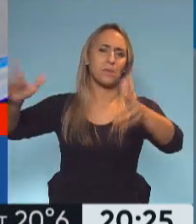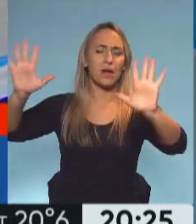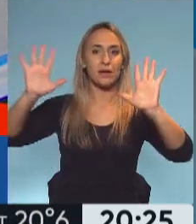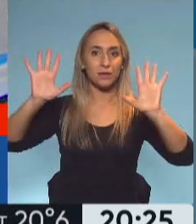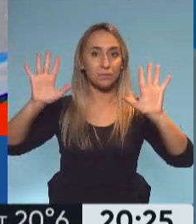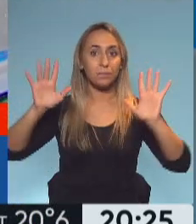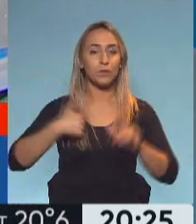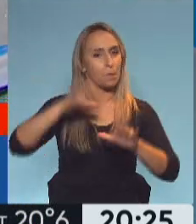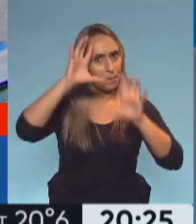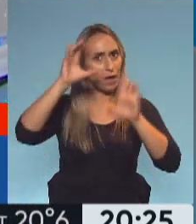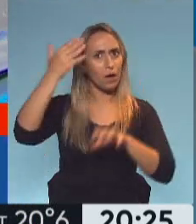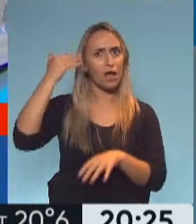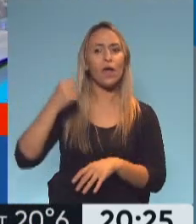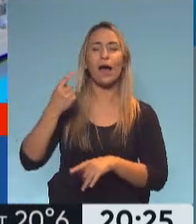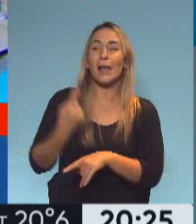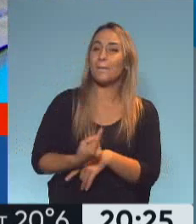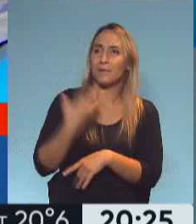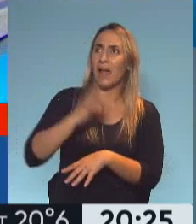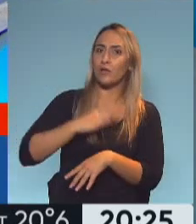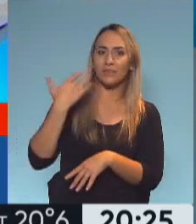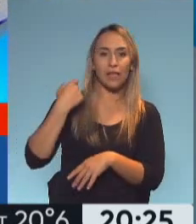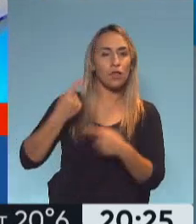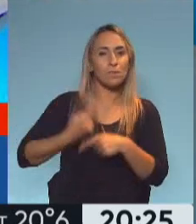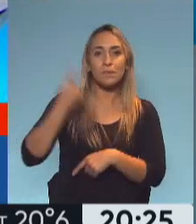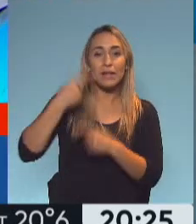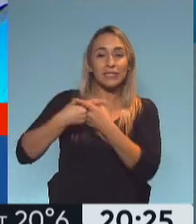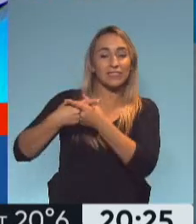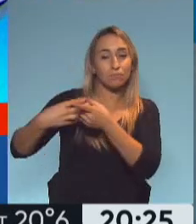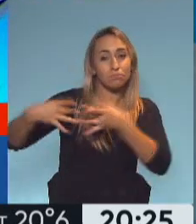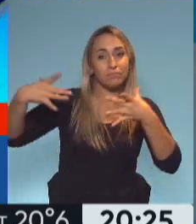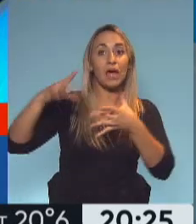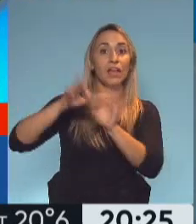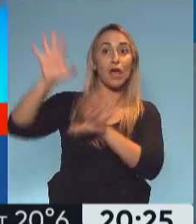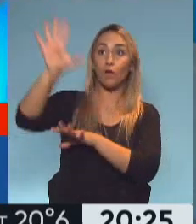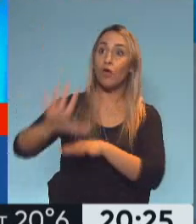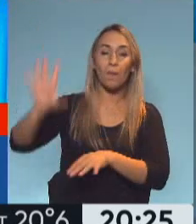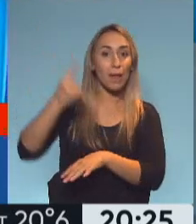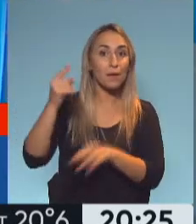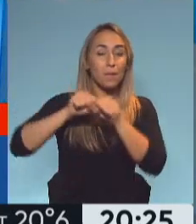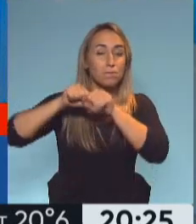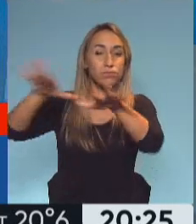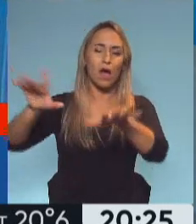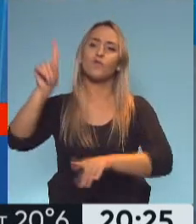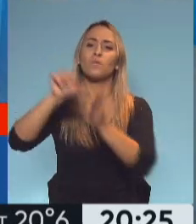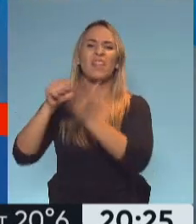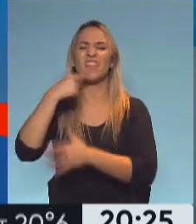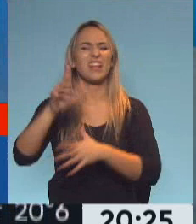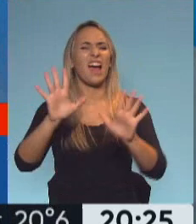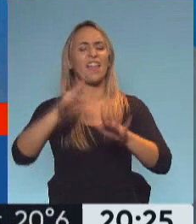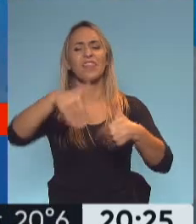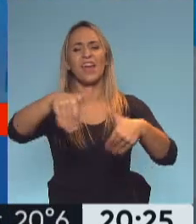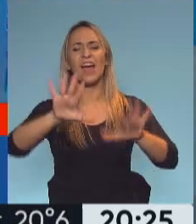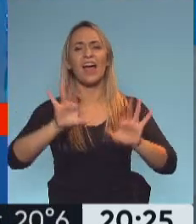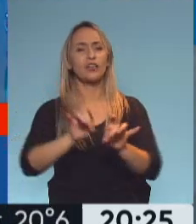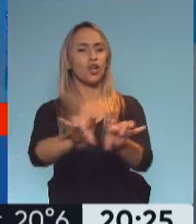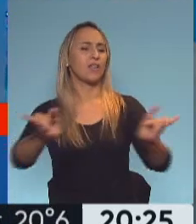acuerdo las primeras discusiones el año pasado en la primera ola en Europa, en algunos países que decían, no, bueno, esto tiene que contagiar a los que